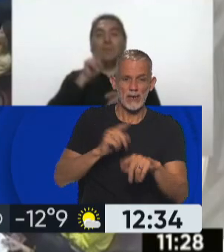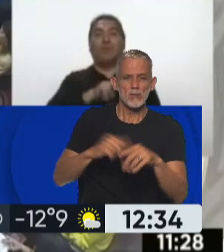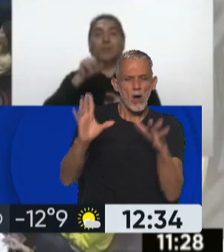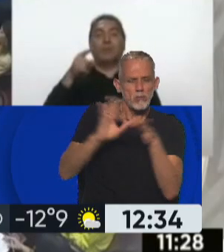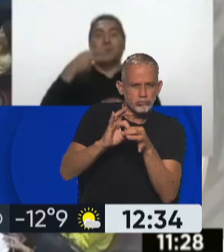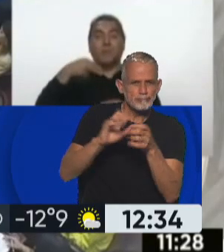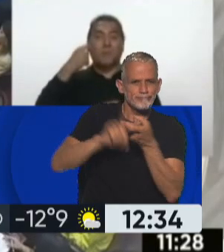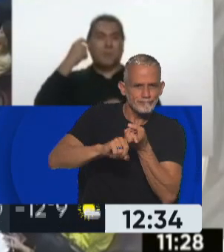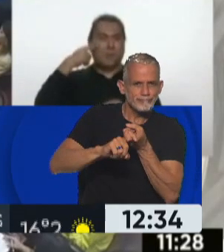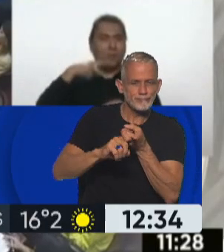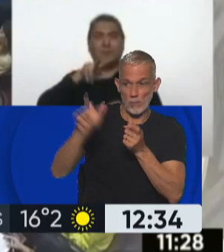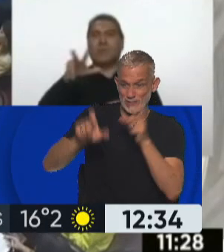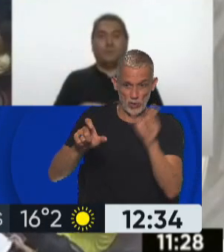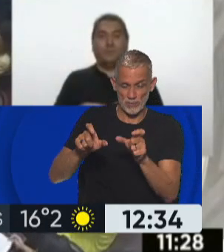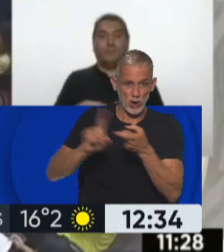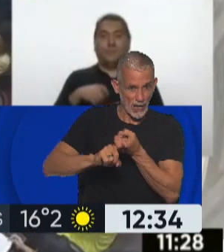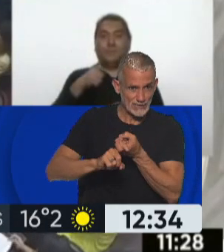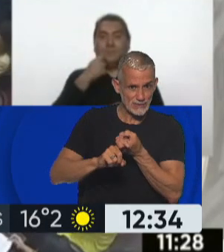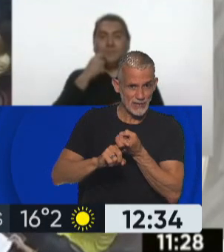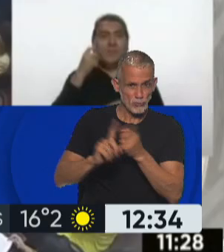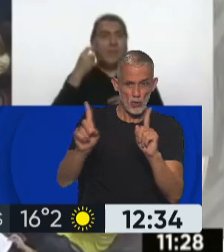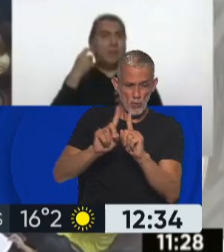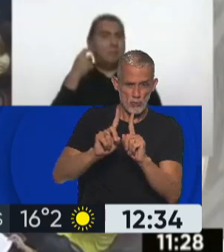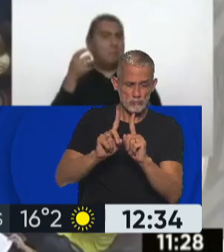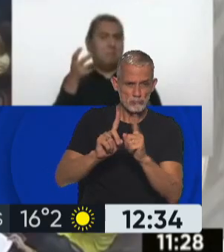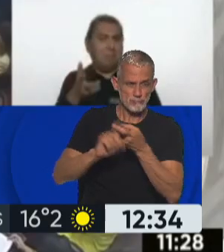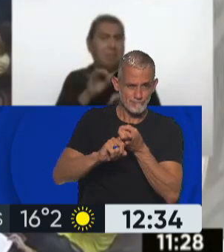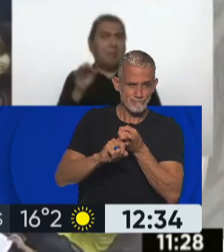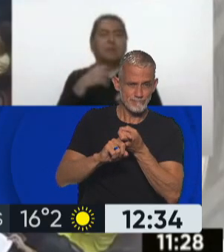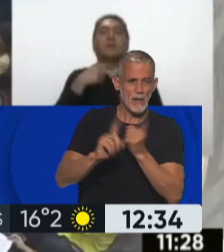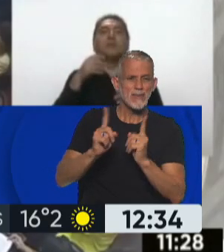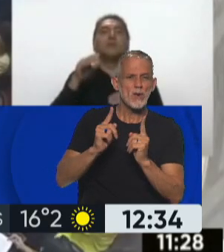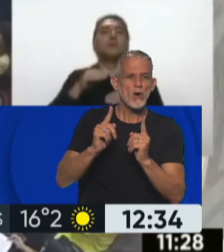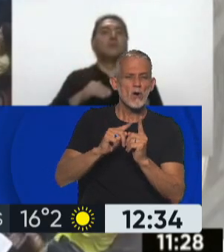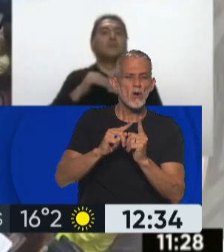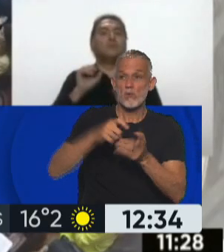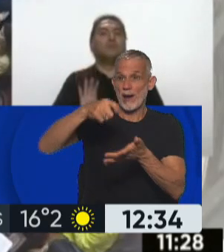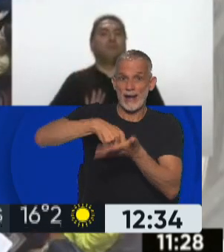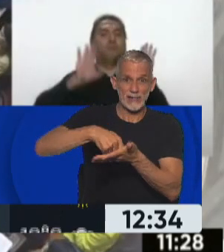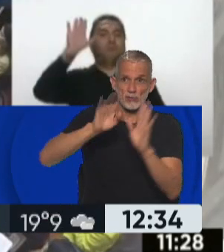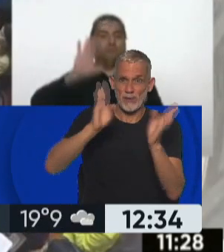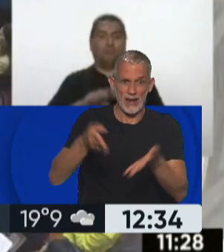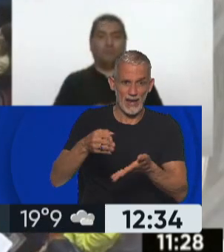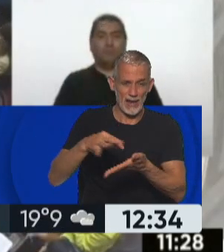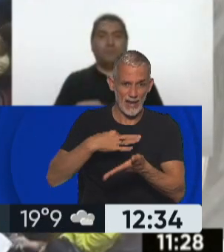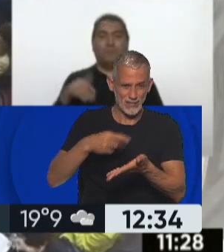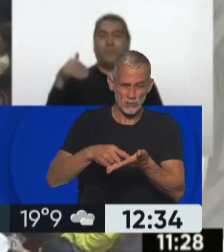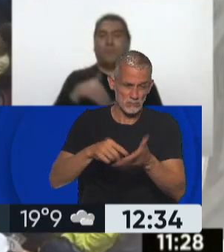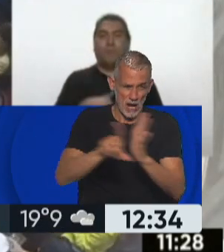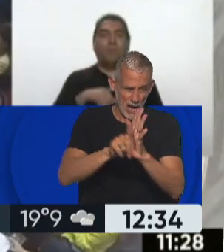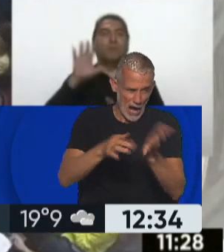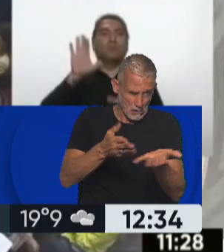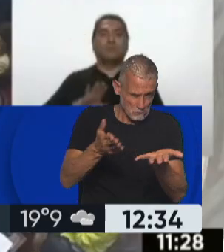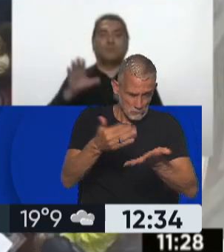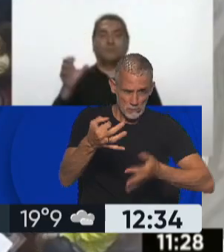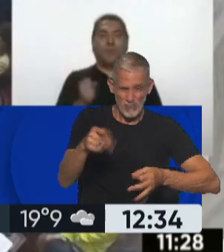con otra persona, ese casamiento se hace en un registro civil. Claro, un acuerdo legal. Un acuerdo legal. o